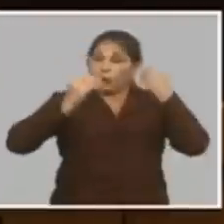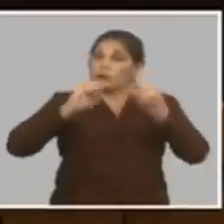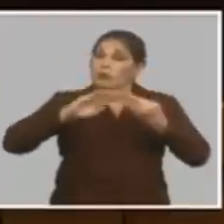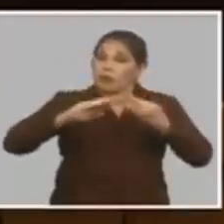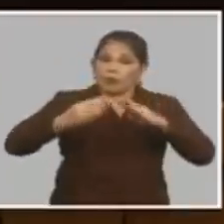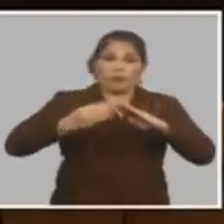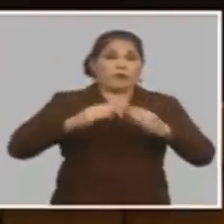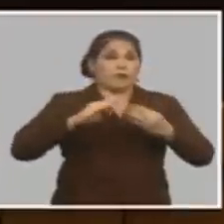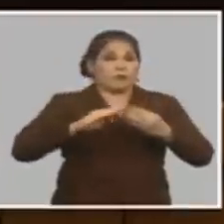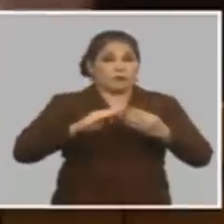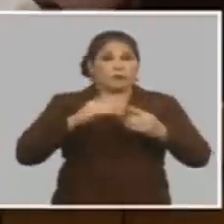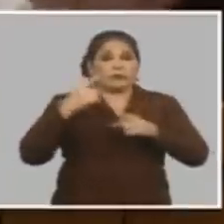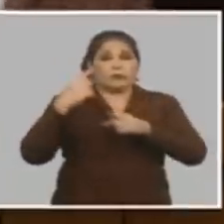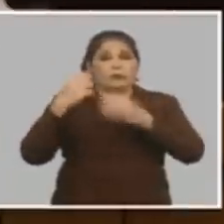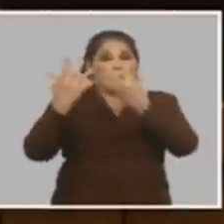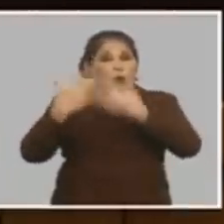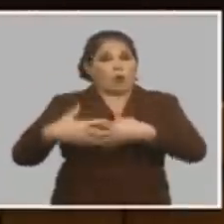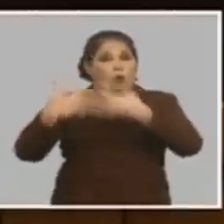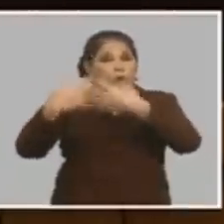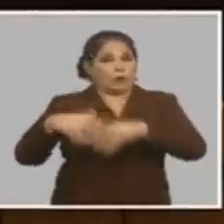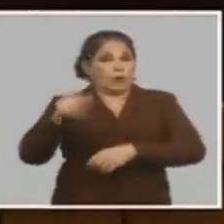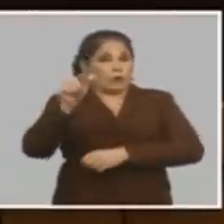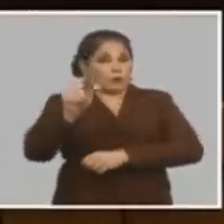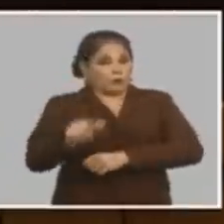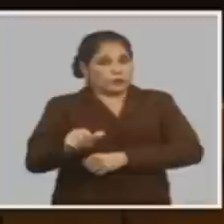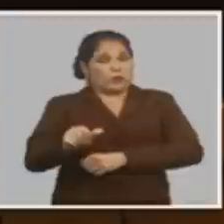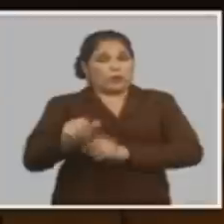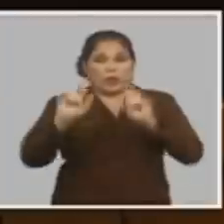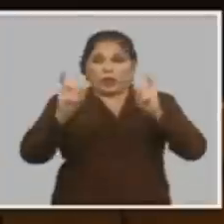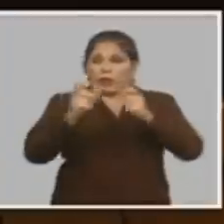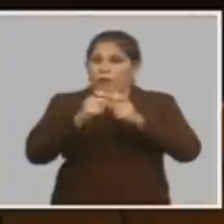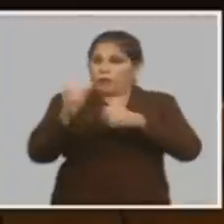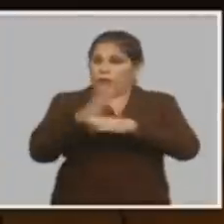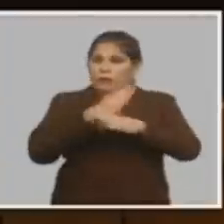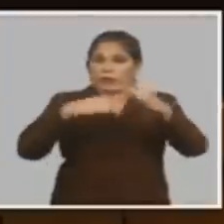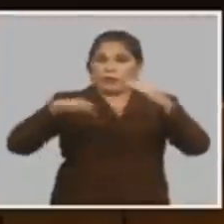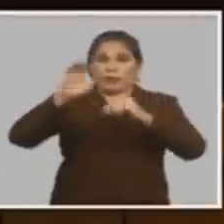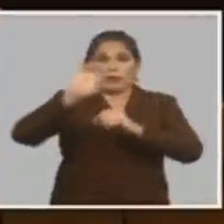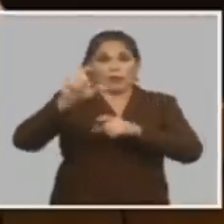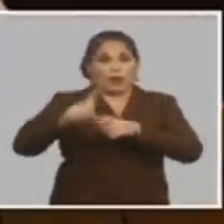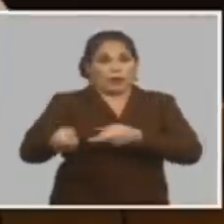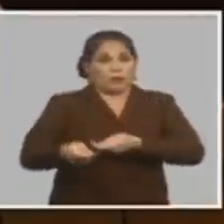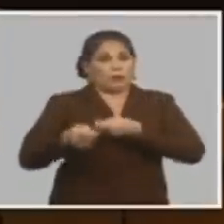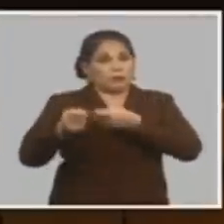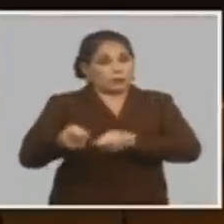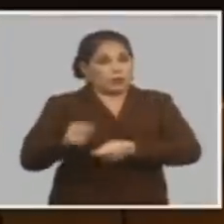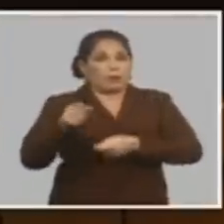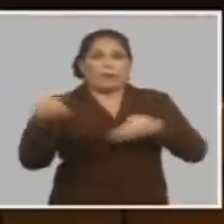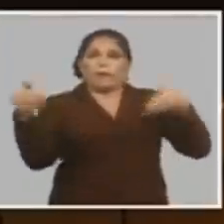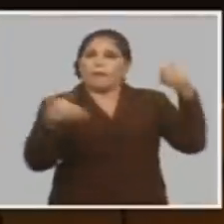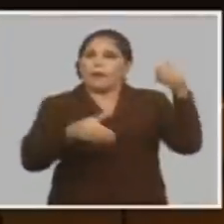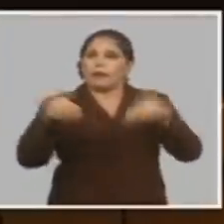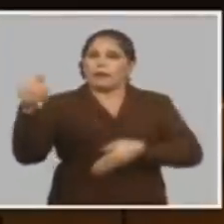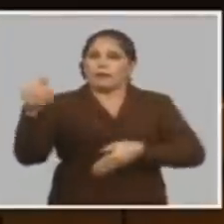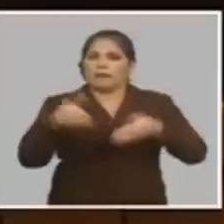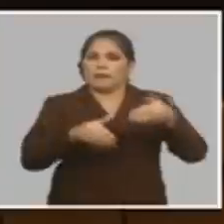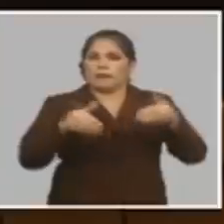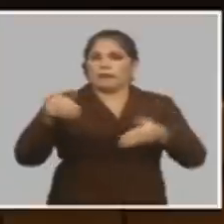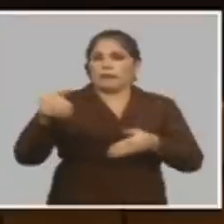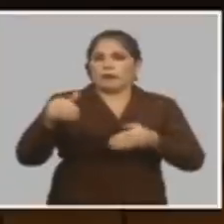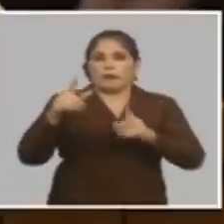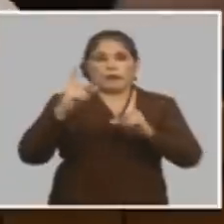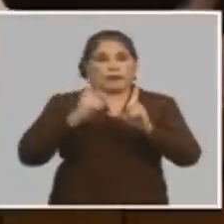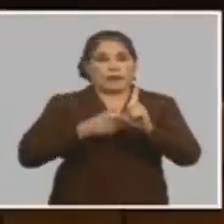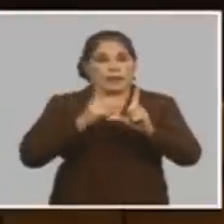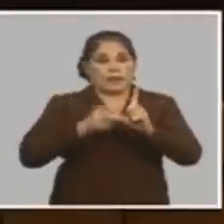discusión que hay que tener con los productores hemos tenido reunión en el ministerio de la agricultura con la participación del